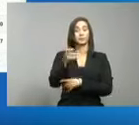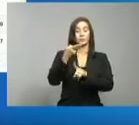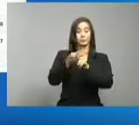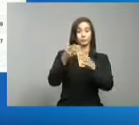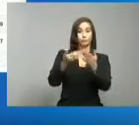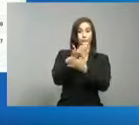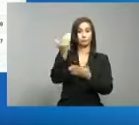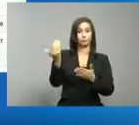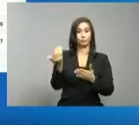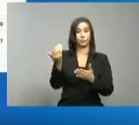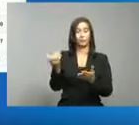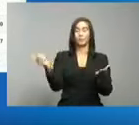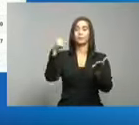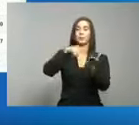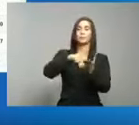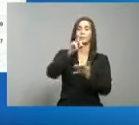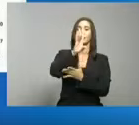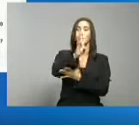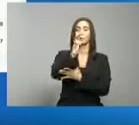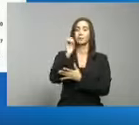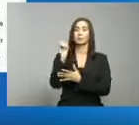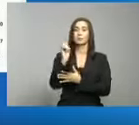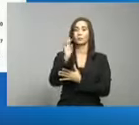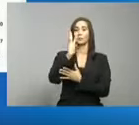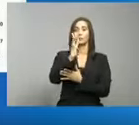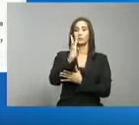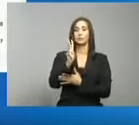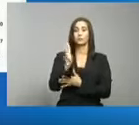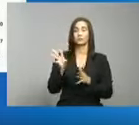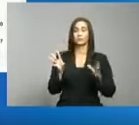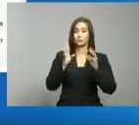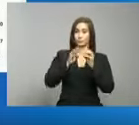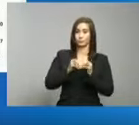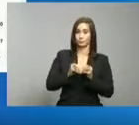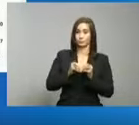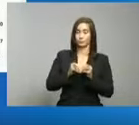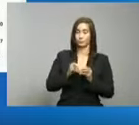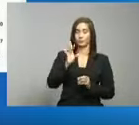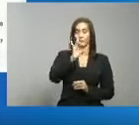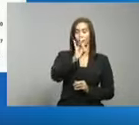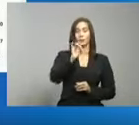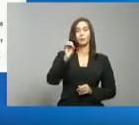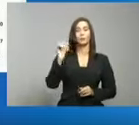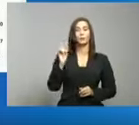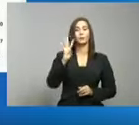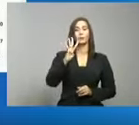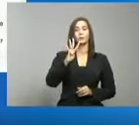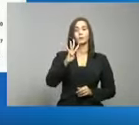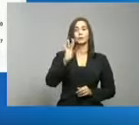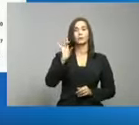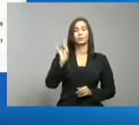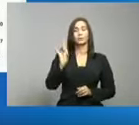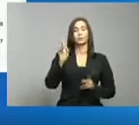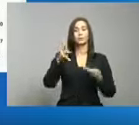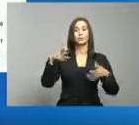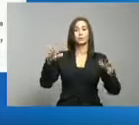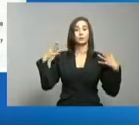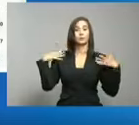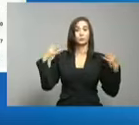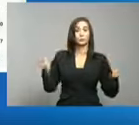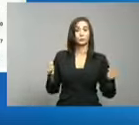nuevos, 1.762 acumulados, 848 recuperados,